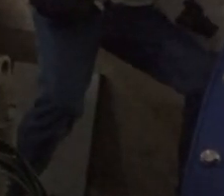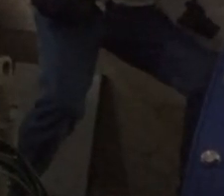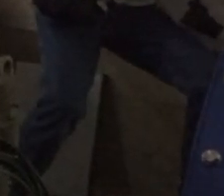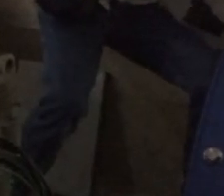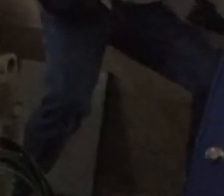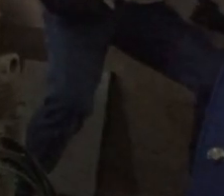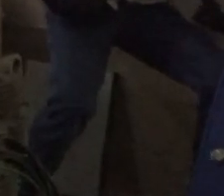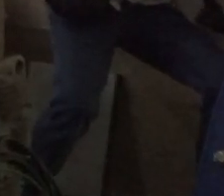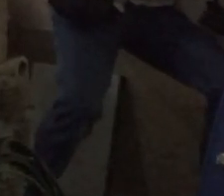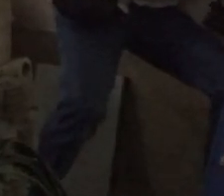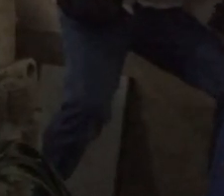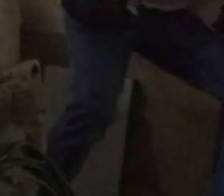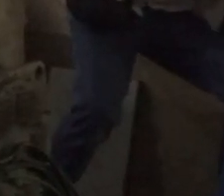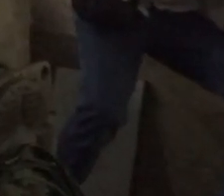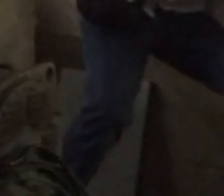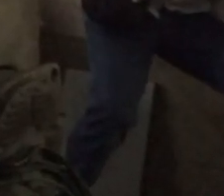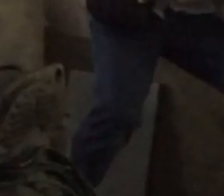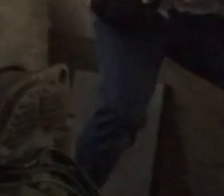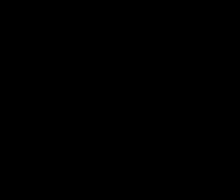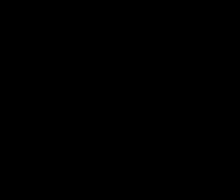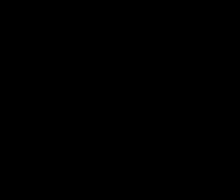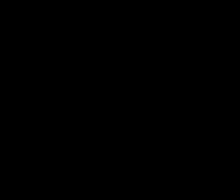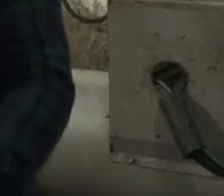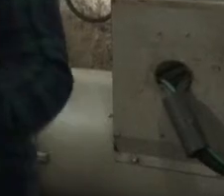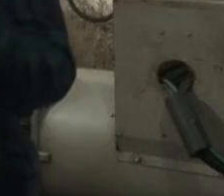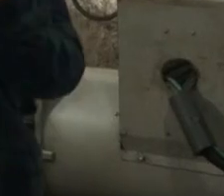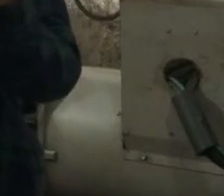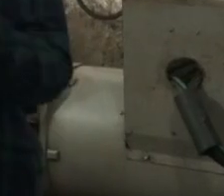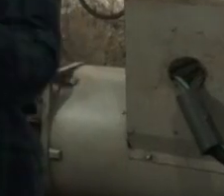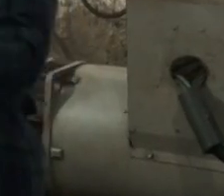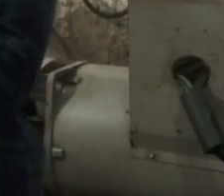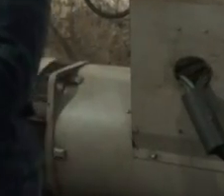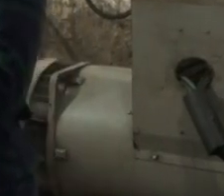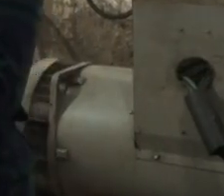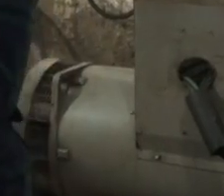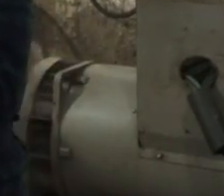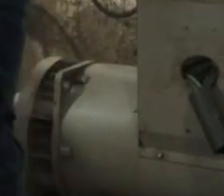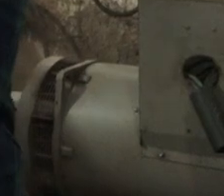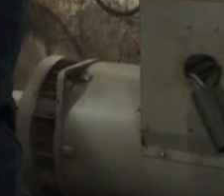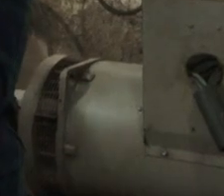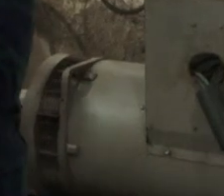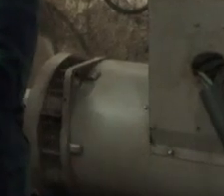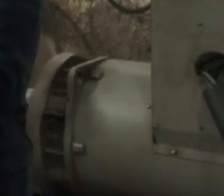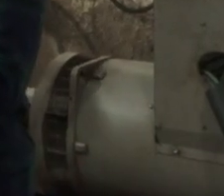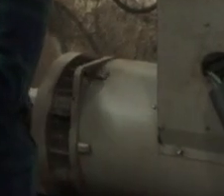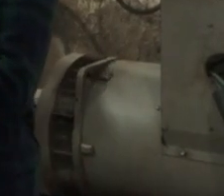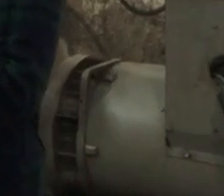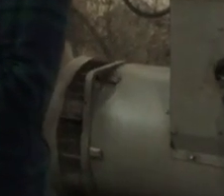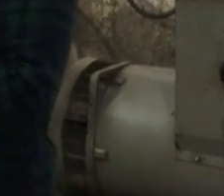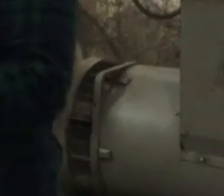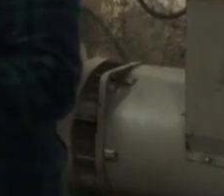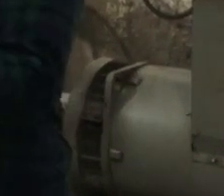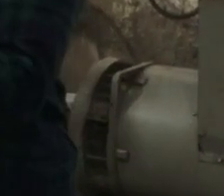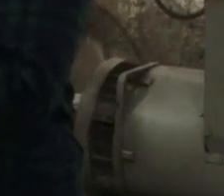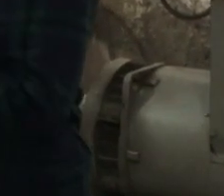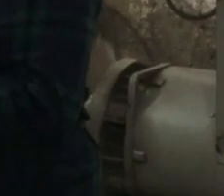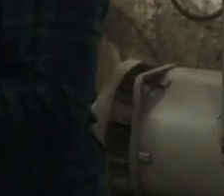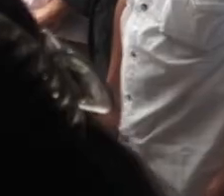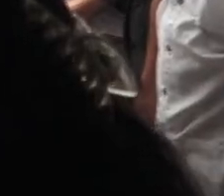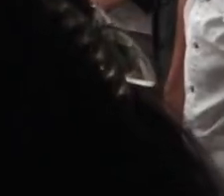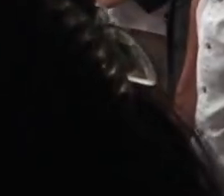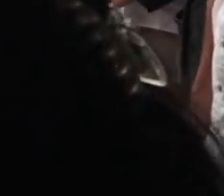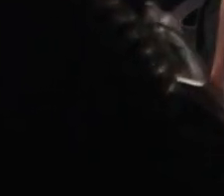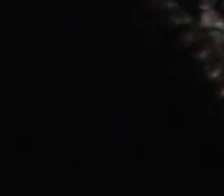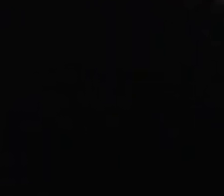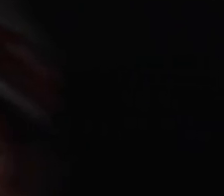solución a sus propias necesidades. Durante su visita, el presidente Arevalo compartió el interés de conocer los avances que han